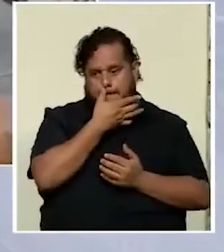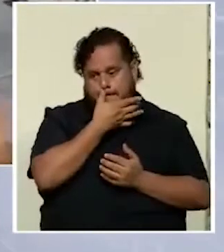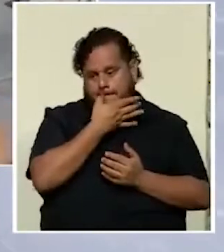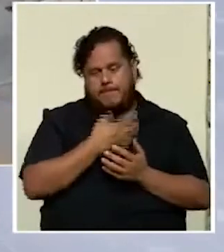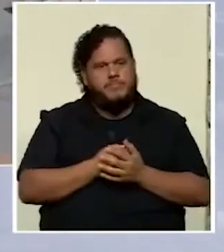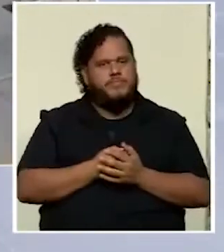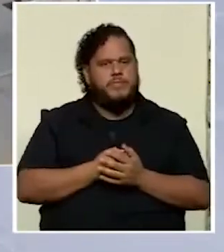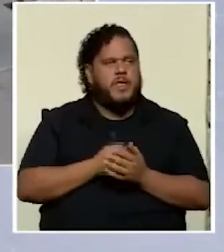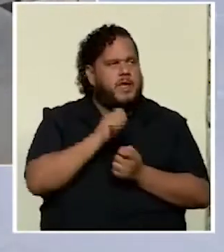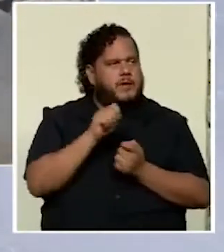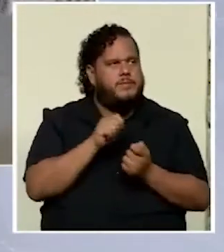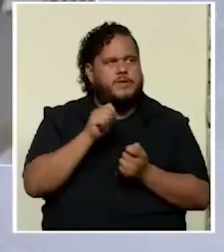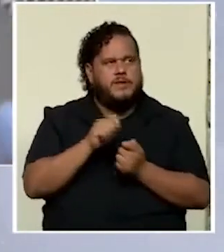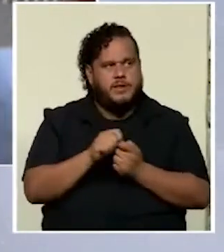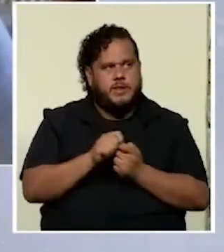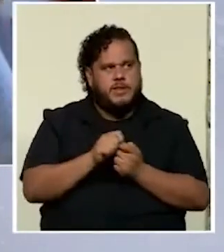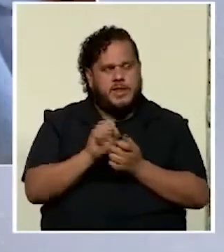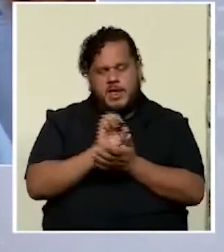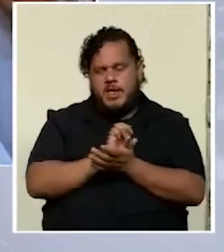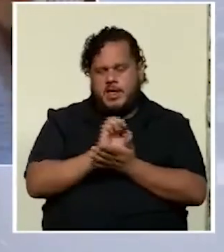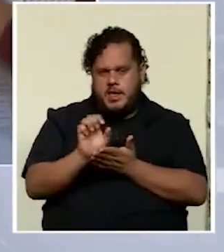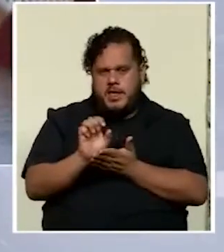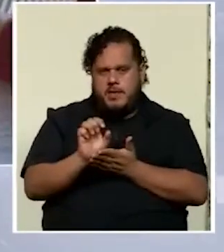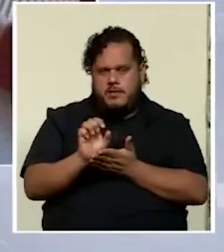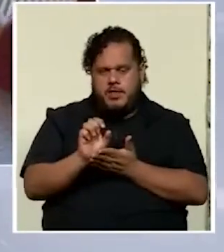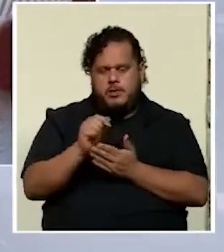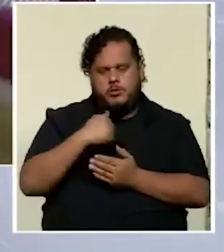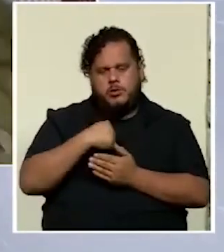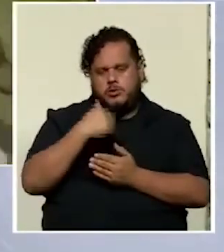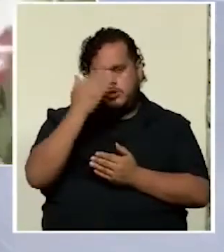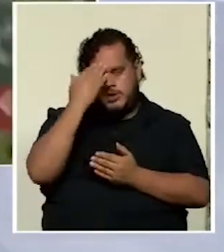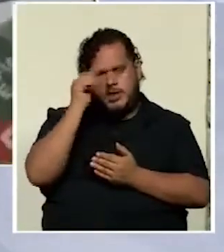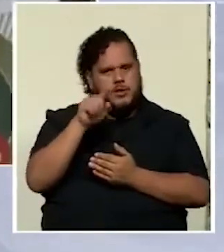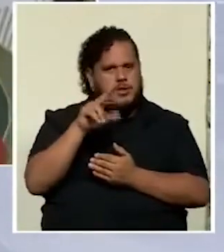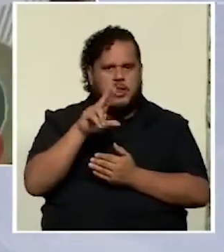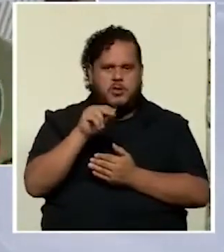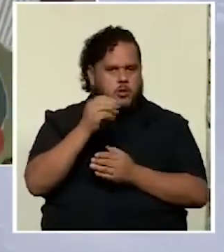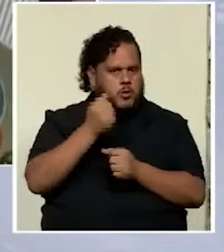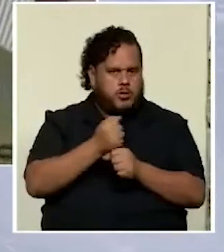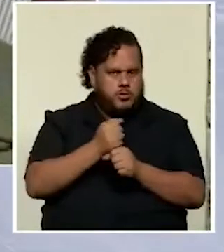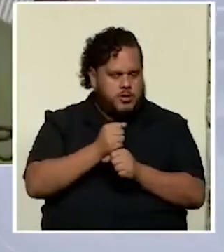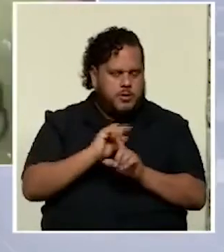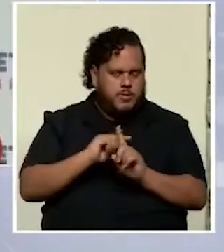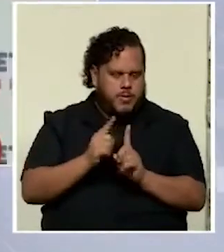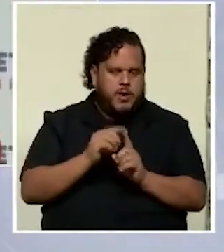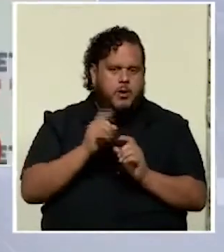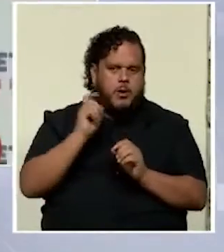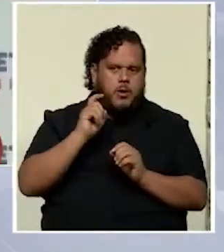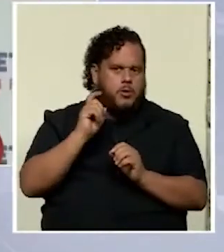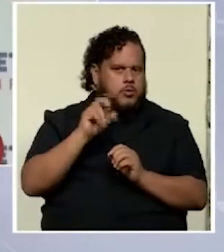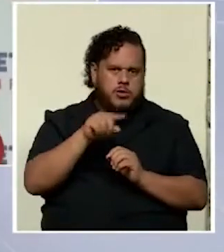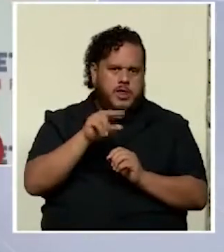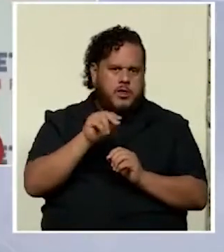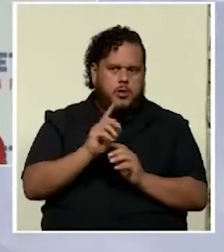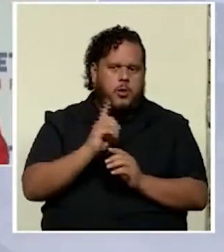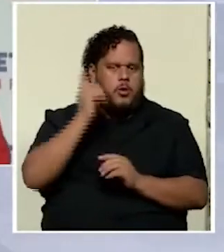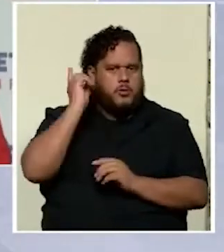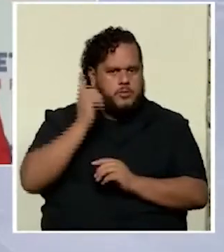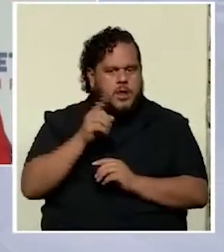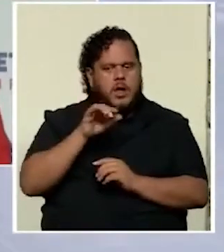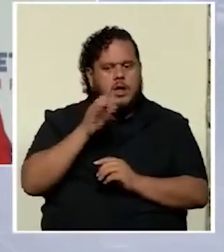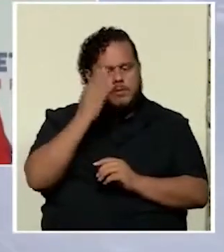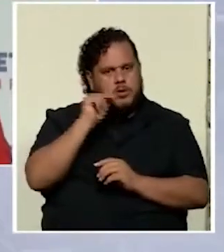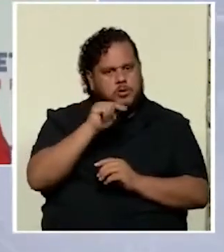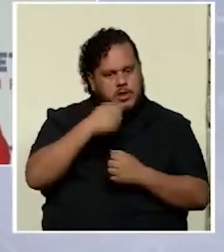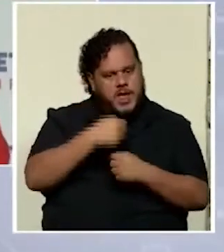precisamente evitando yo sé que a usted no le corresponde necesariamente dar indicaciones en ese sentido porque ahí está el informe y es